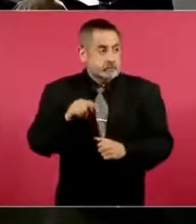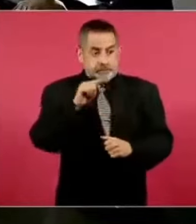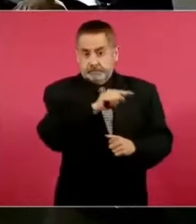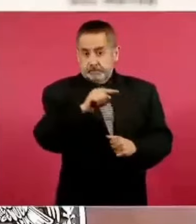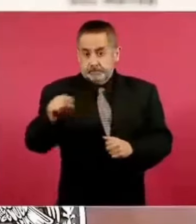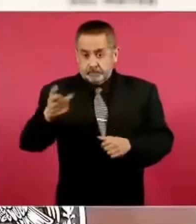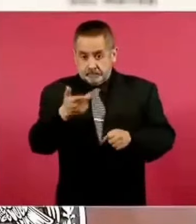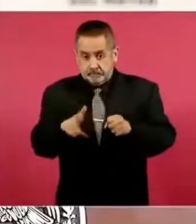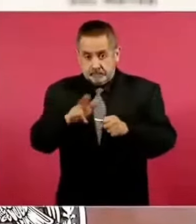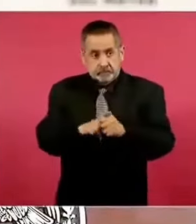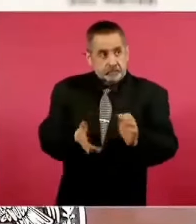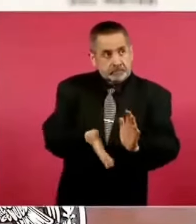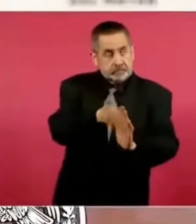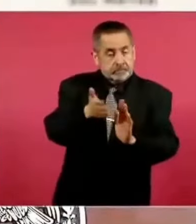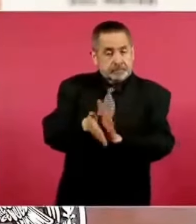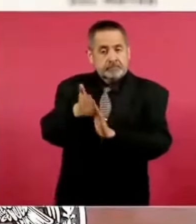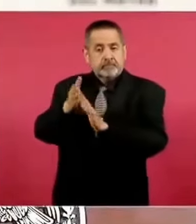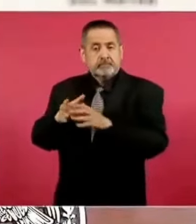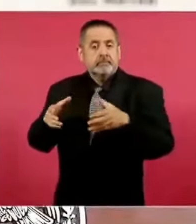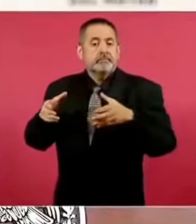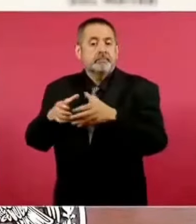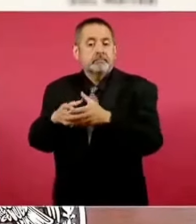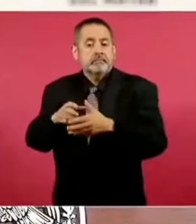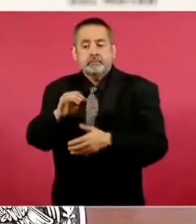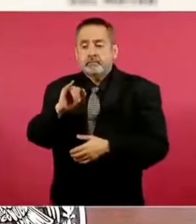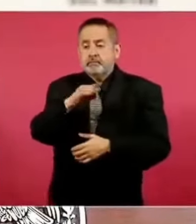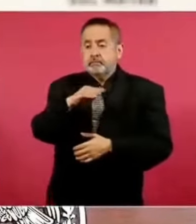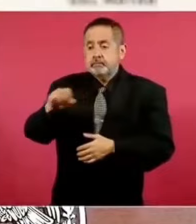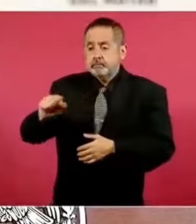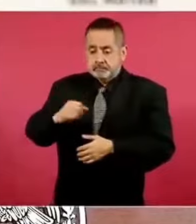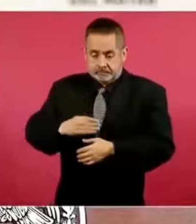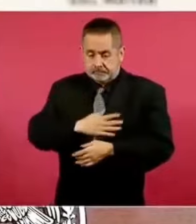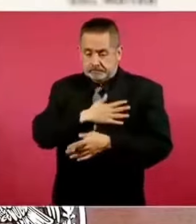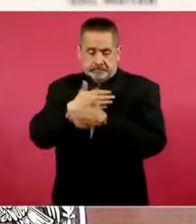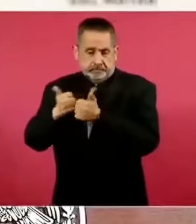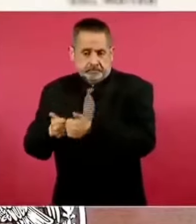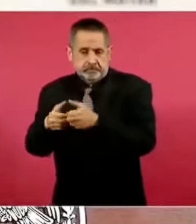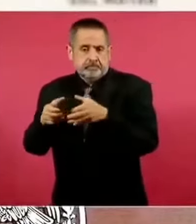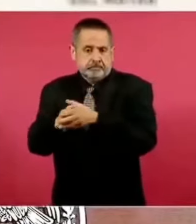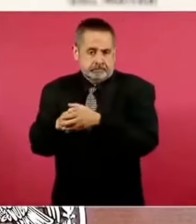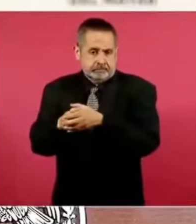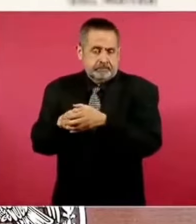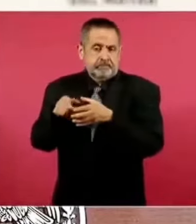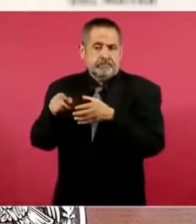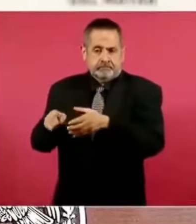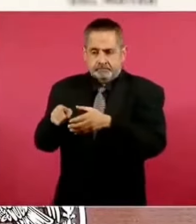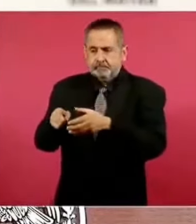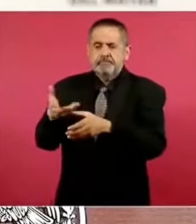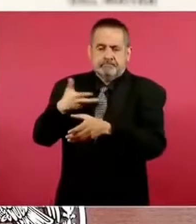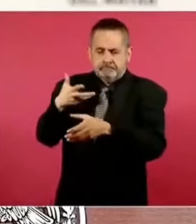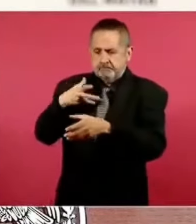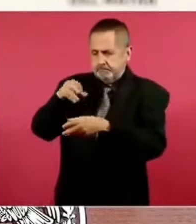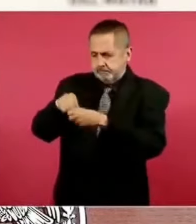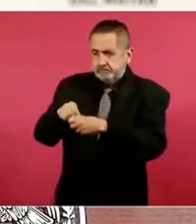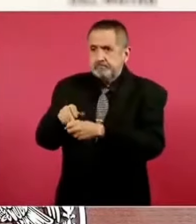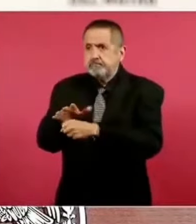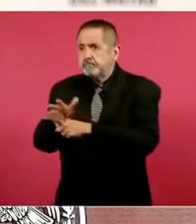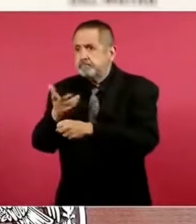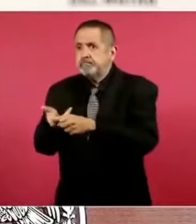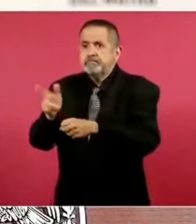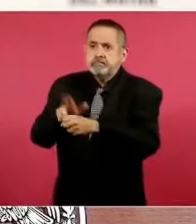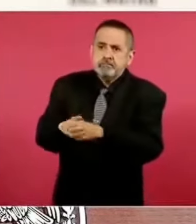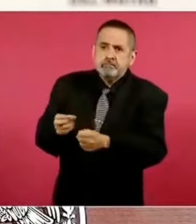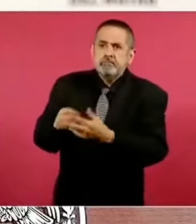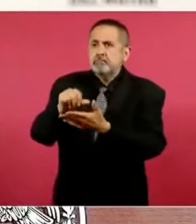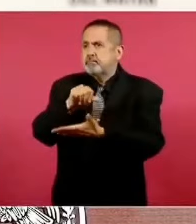aquí son de IMSS-Bienestar. IMSS-Bienestar tiene su propia capacidad instalada, tanto de hospitales,